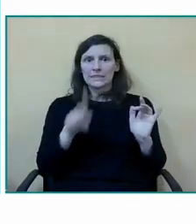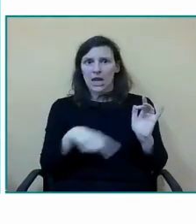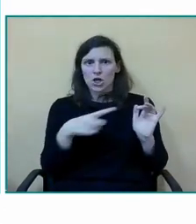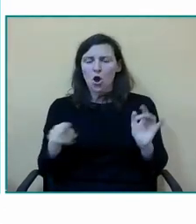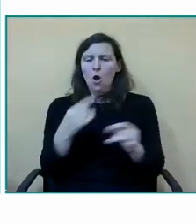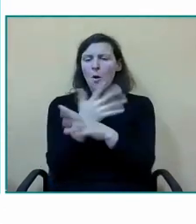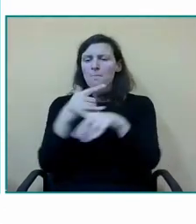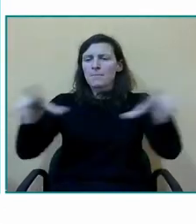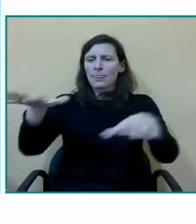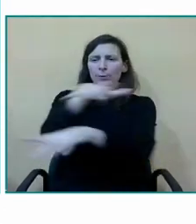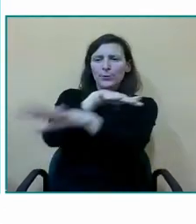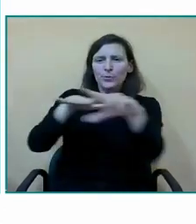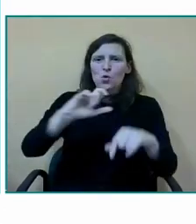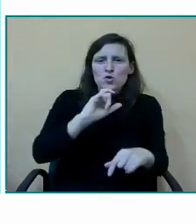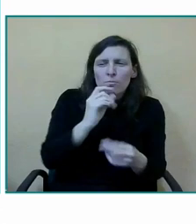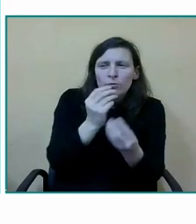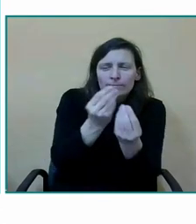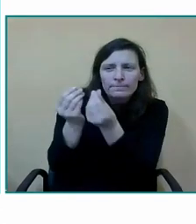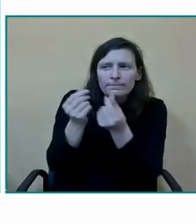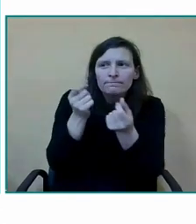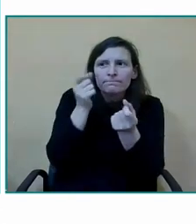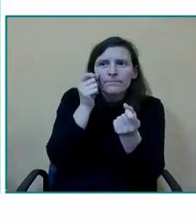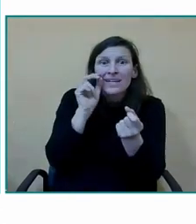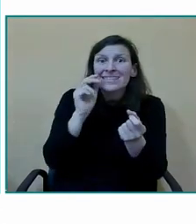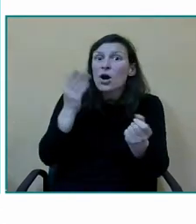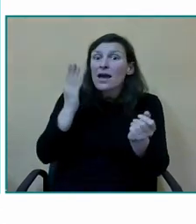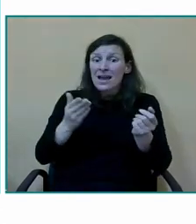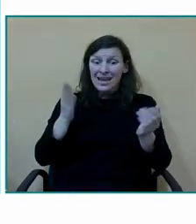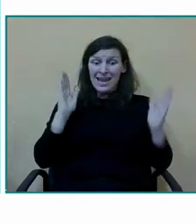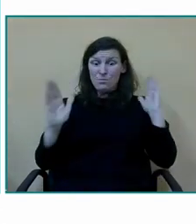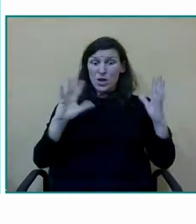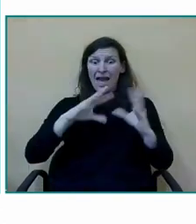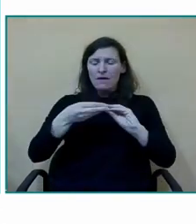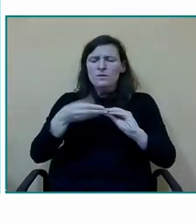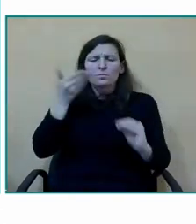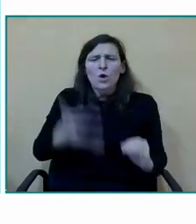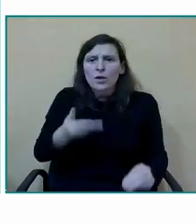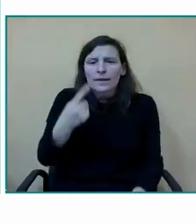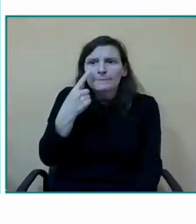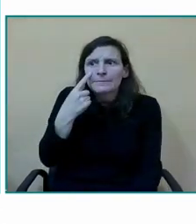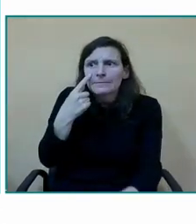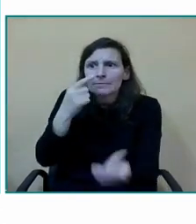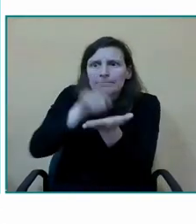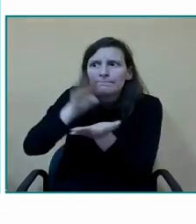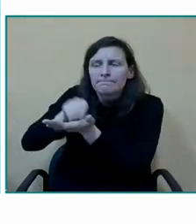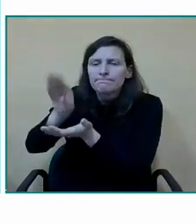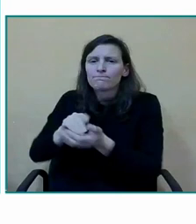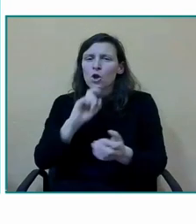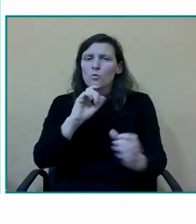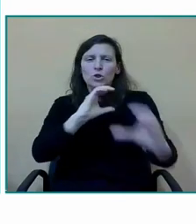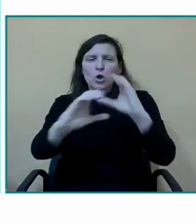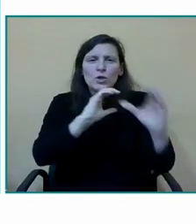y ello nos va a servir de base para marcar nuestros objetivos quiero remarcar que es muy importante